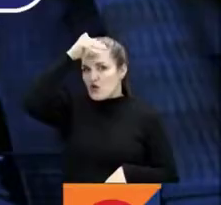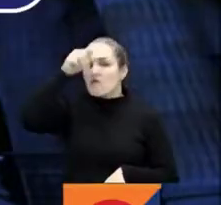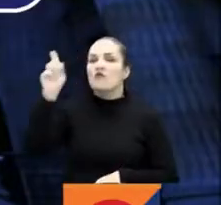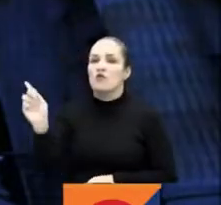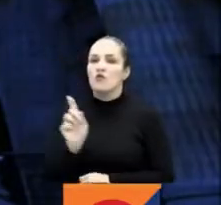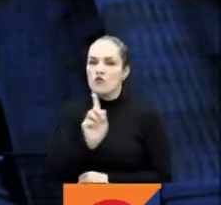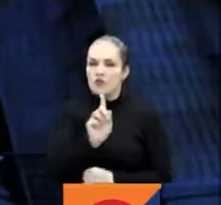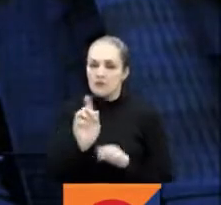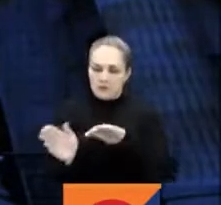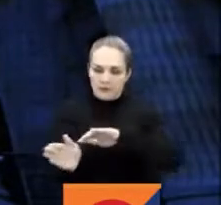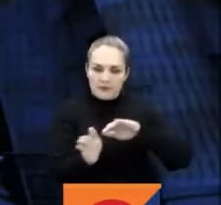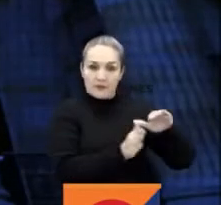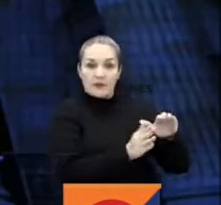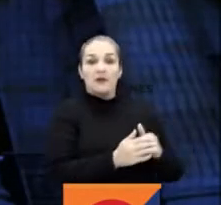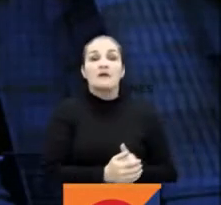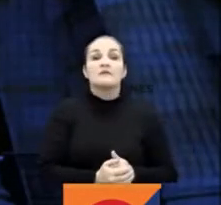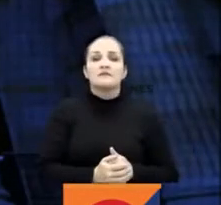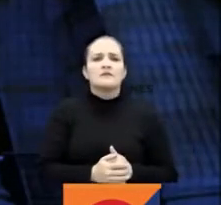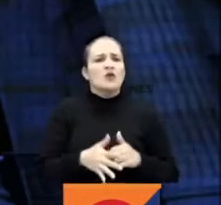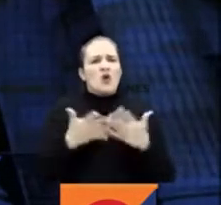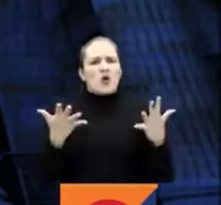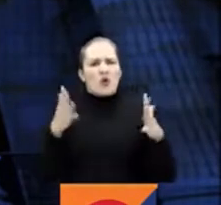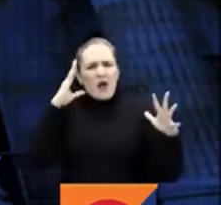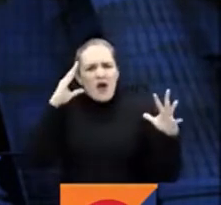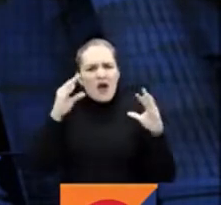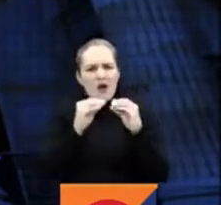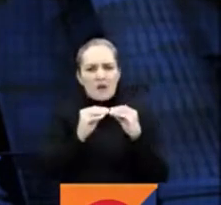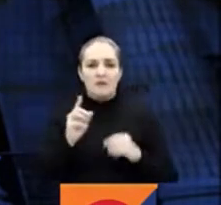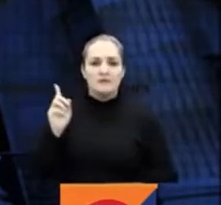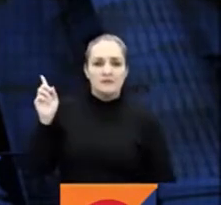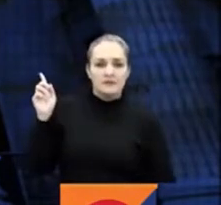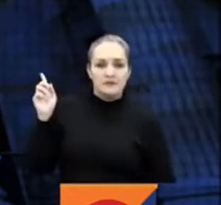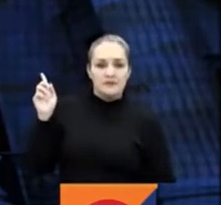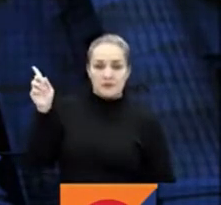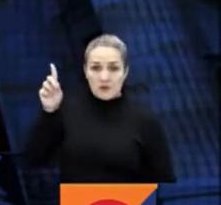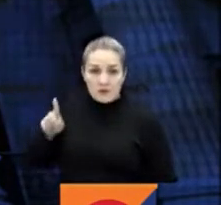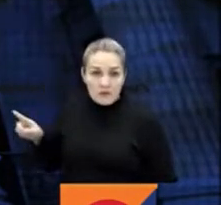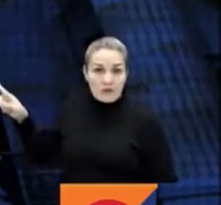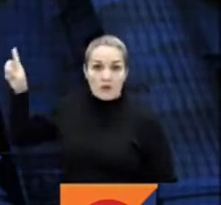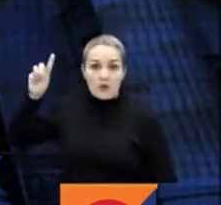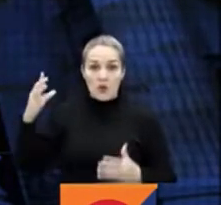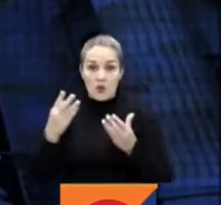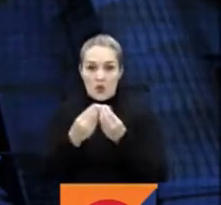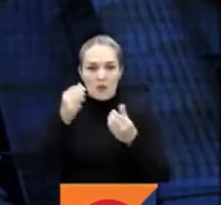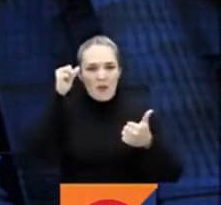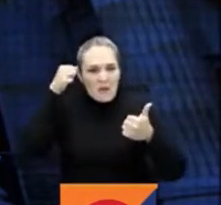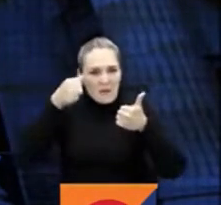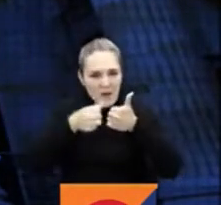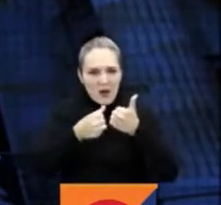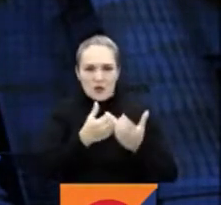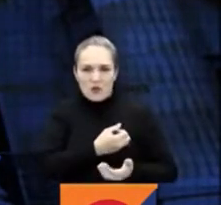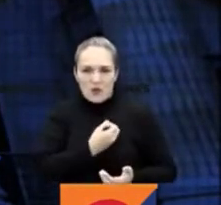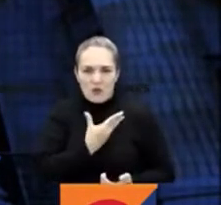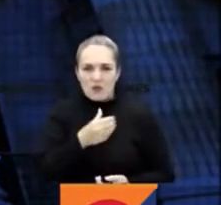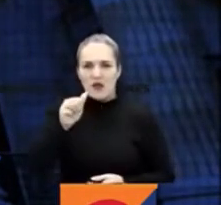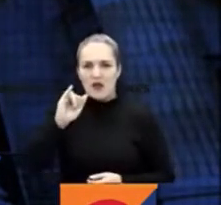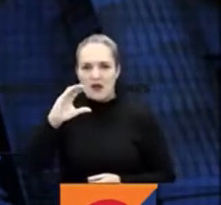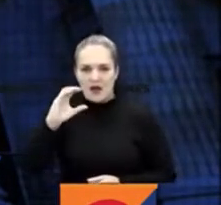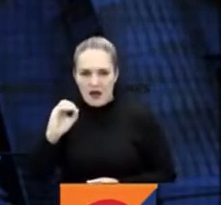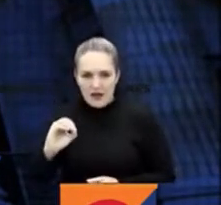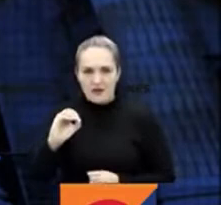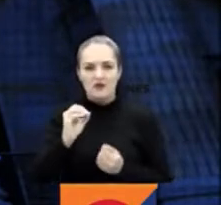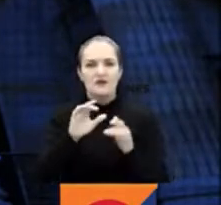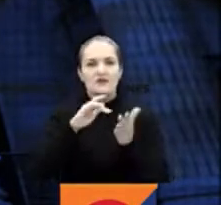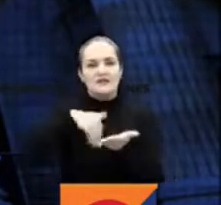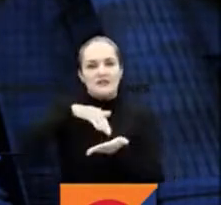gobierno. El Pacto Histórico, Partido Comunes, AICO, Coalición Centro Esperanza, MAIS, Partido Conservador, Partido Liberal y el Partido de la U,